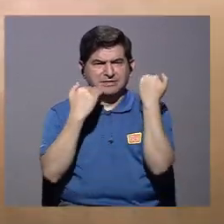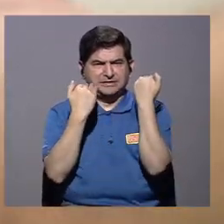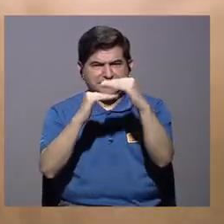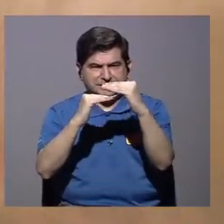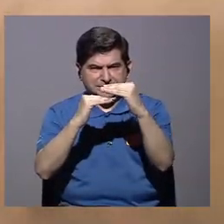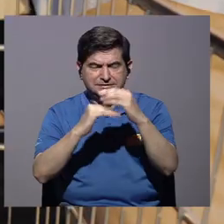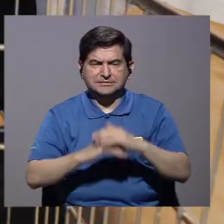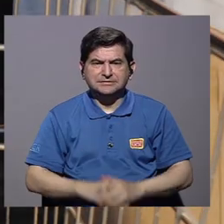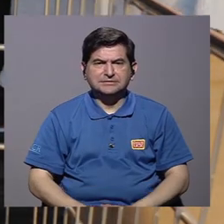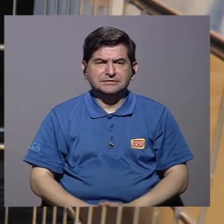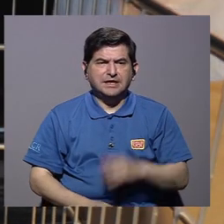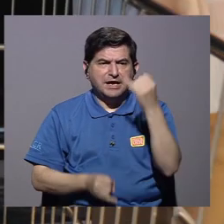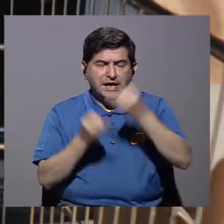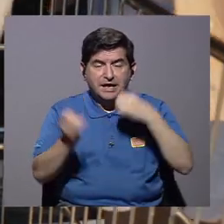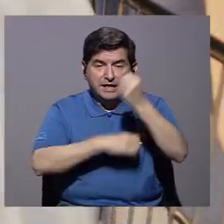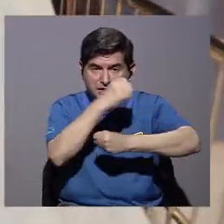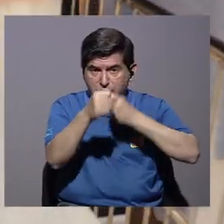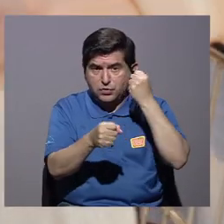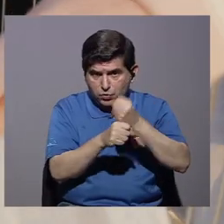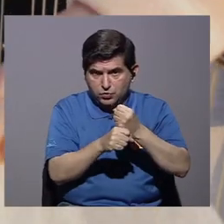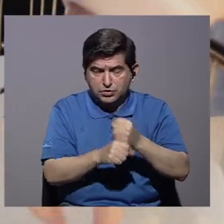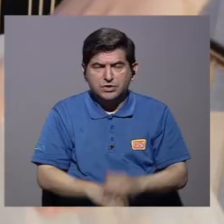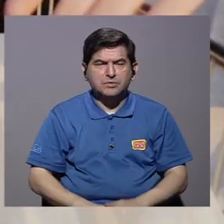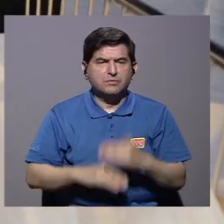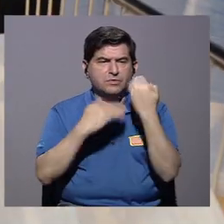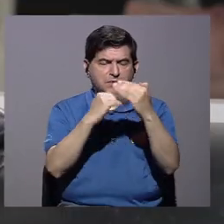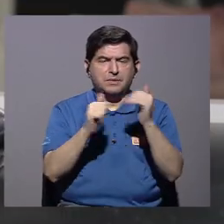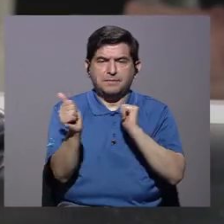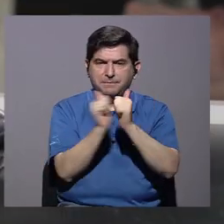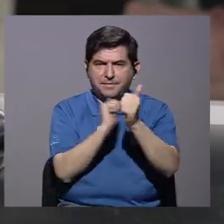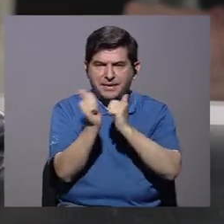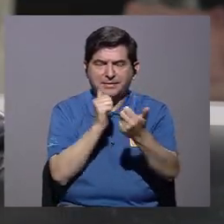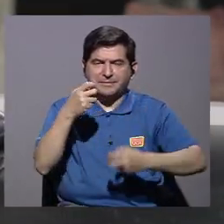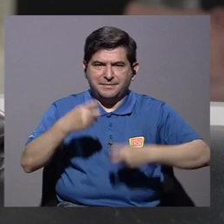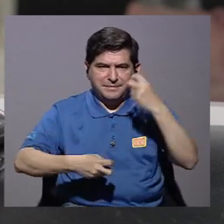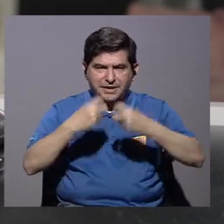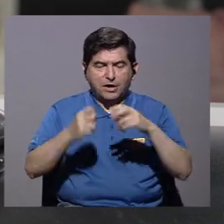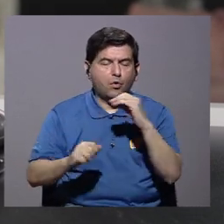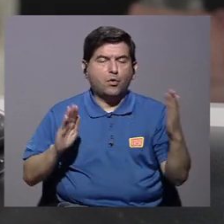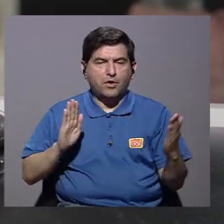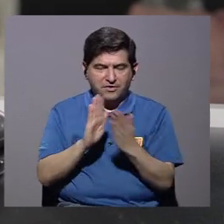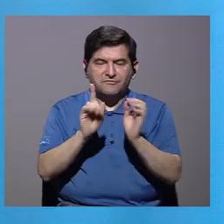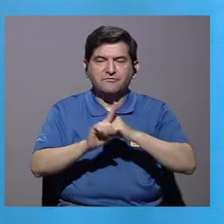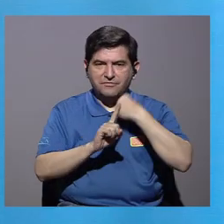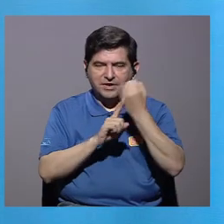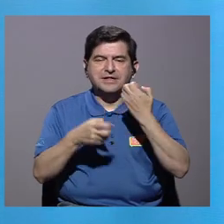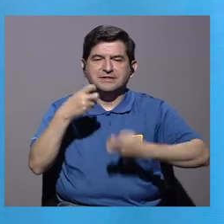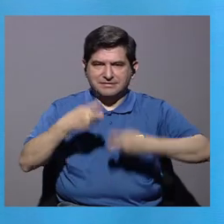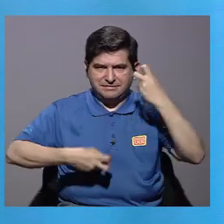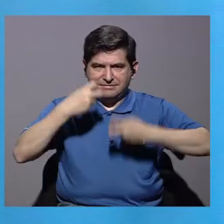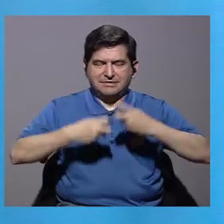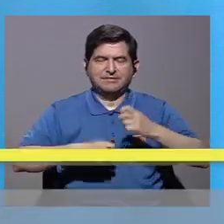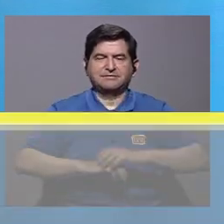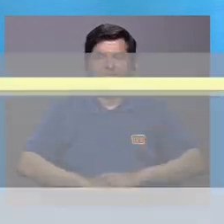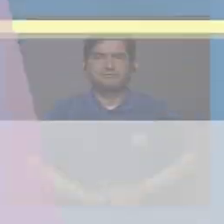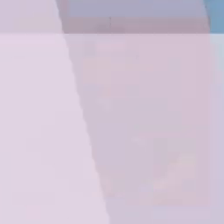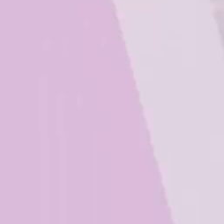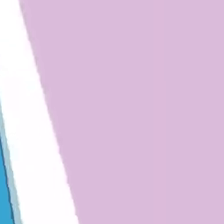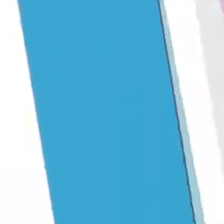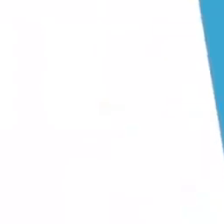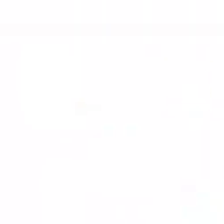Sí, se están hablando de restricciones en el último año. Se restringen para superar la crisis o para enfrentar la crisis.